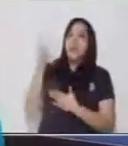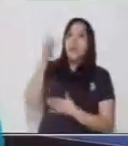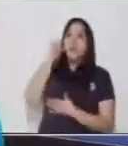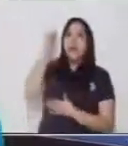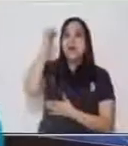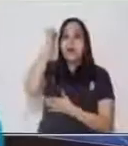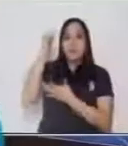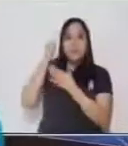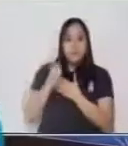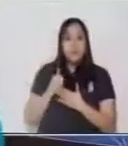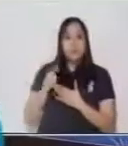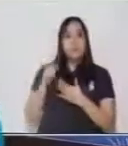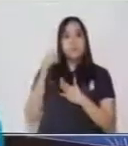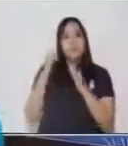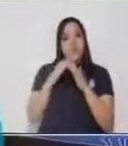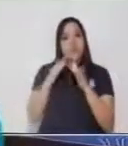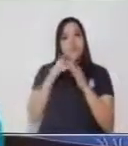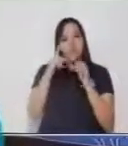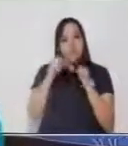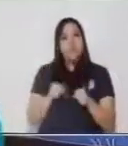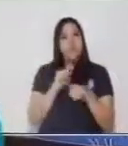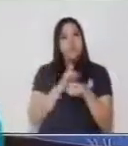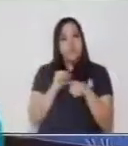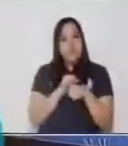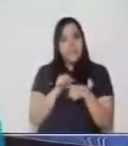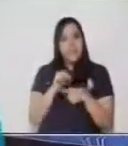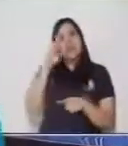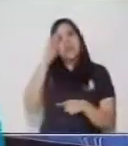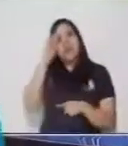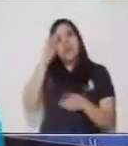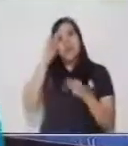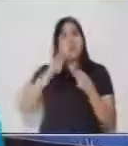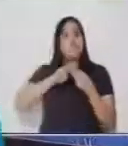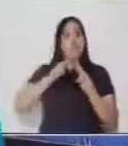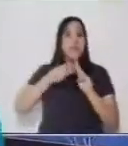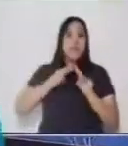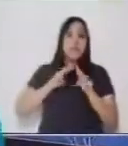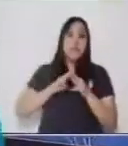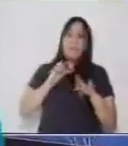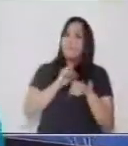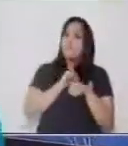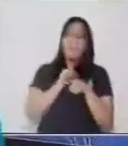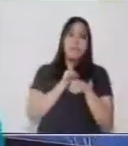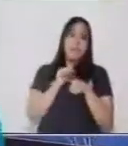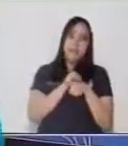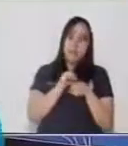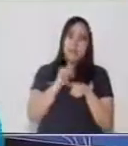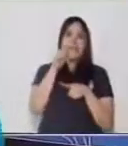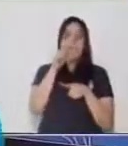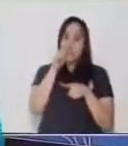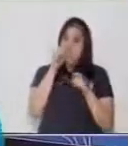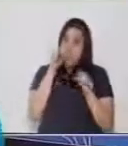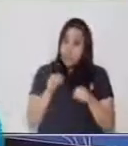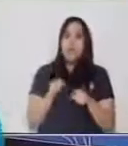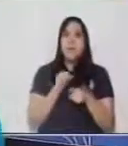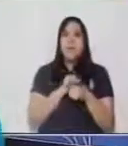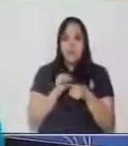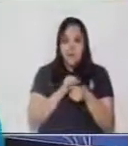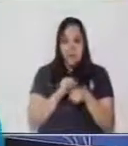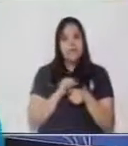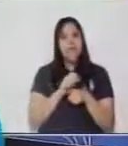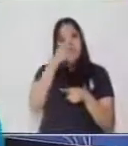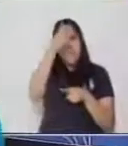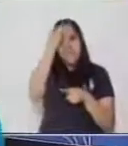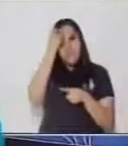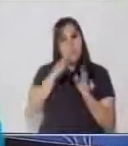que puedas ejercitarte. Recuerda que la matemática es ejercitarla. Si tú ejercitas y ejercitas vas a aprender